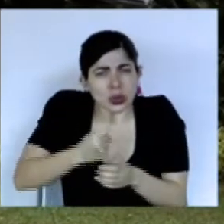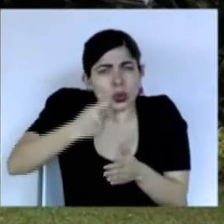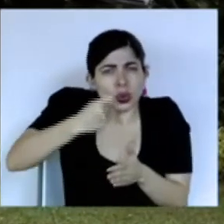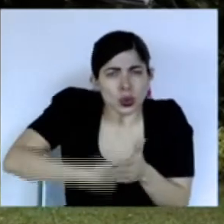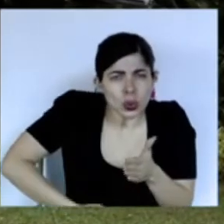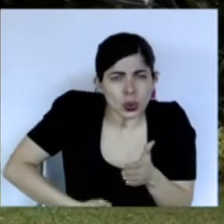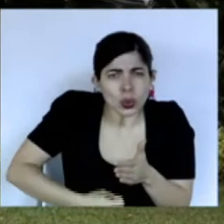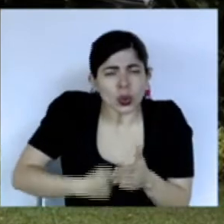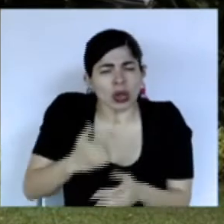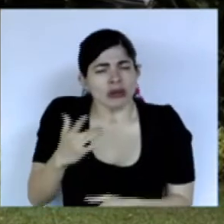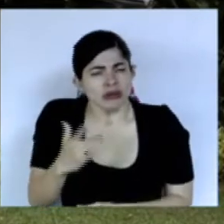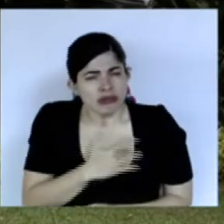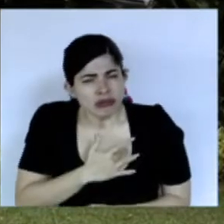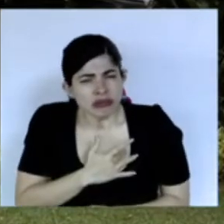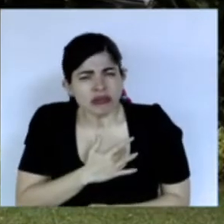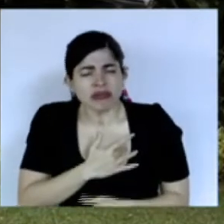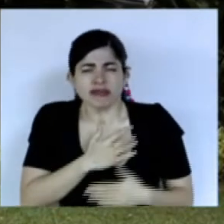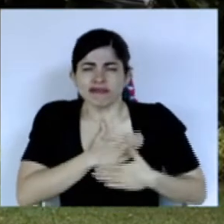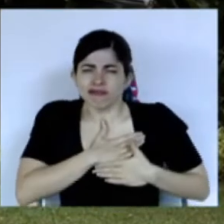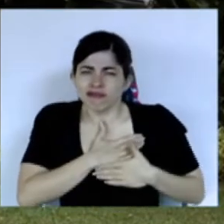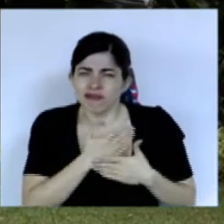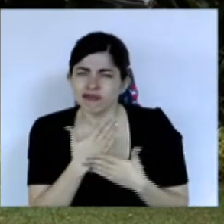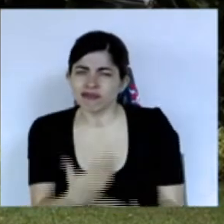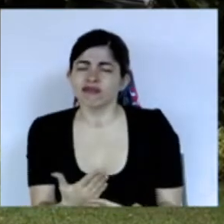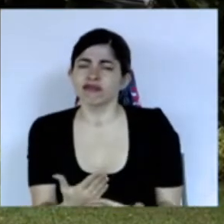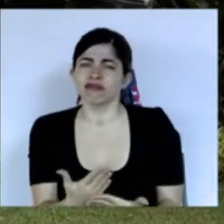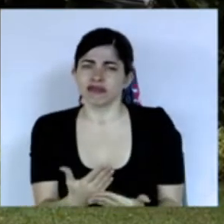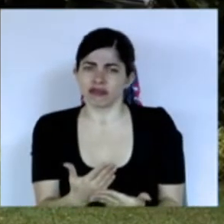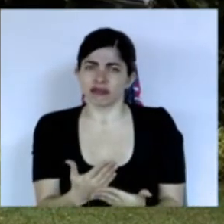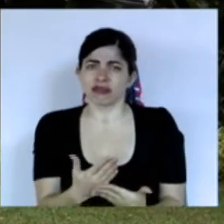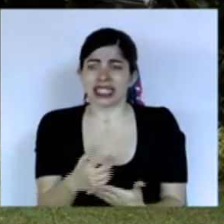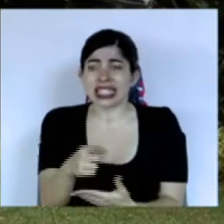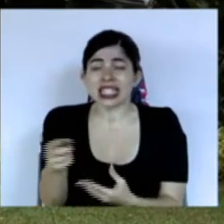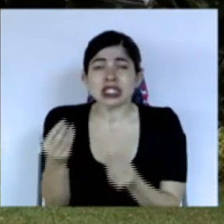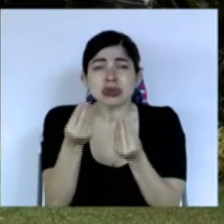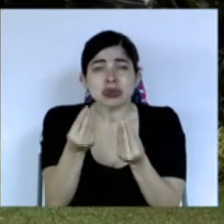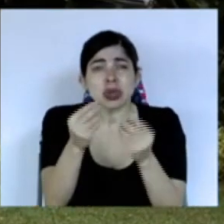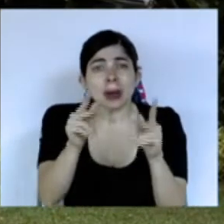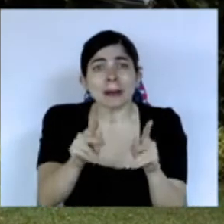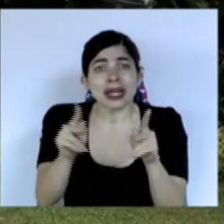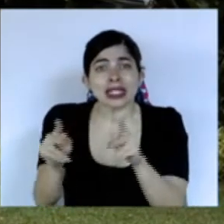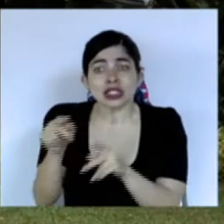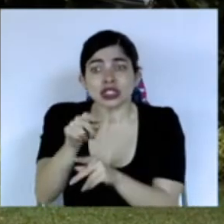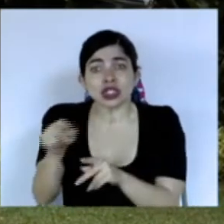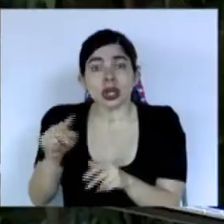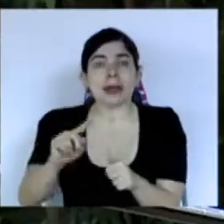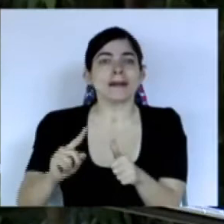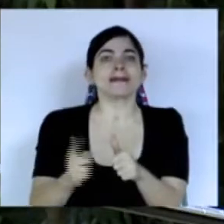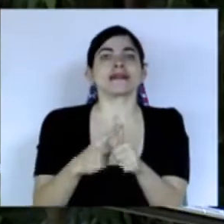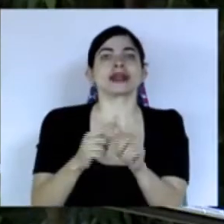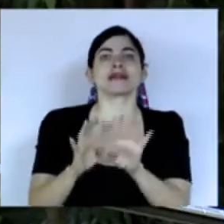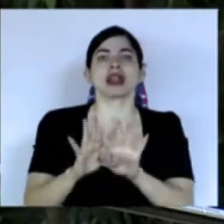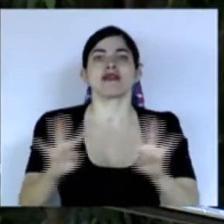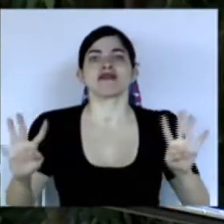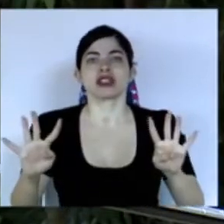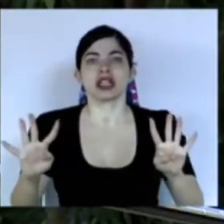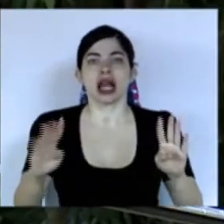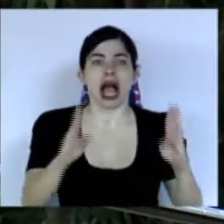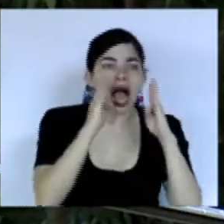por la mística por la entrega de centenares de personas que están en nuestra primera línea de atención